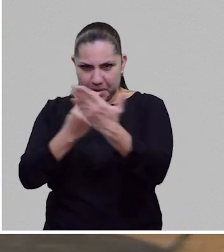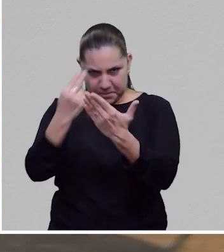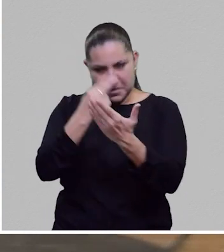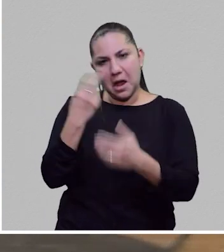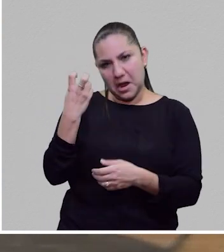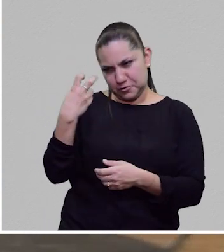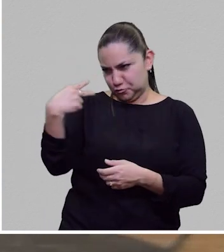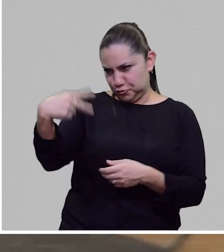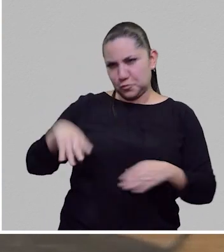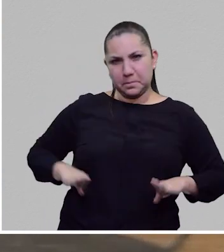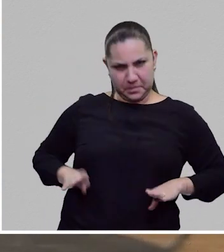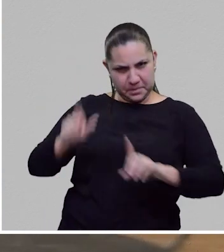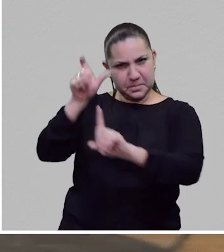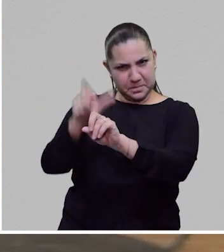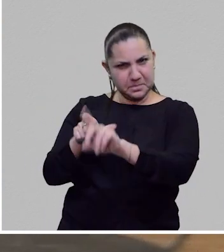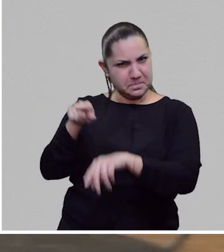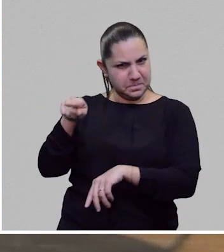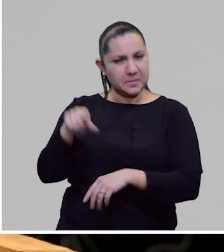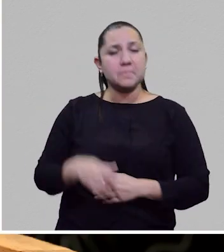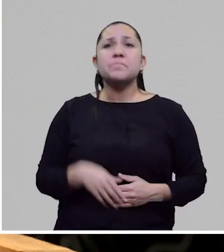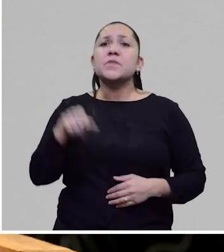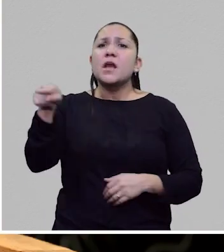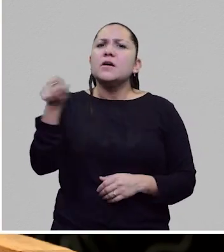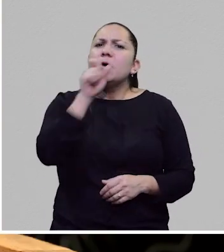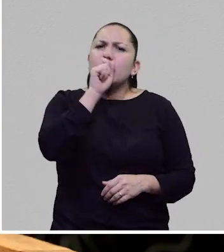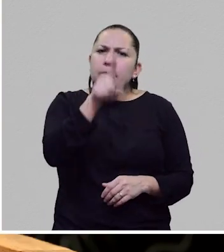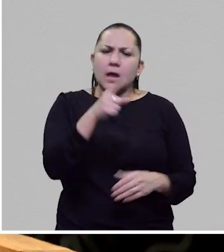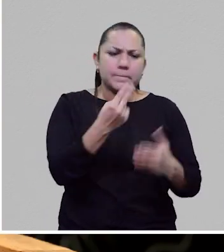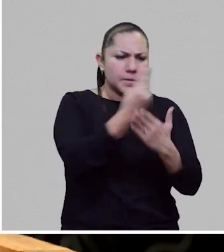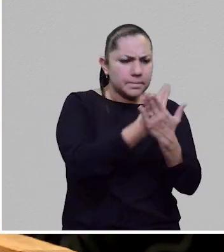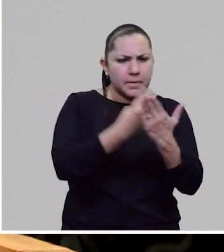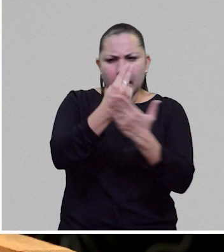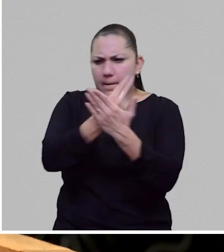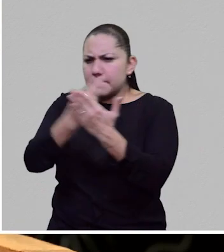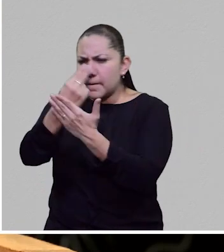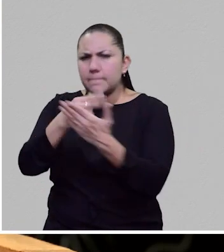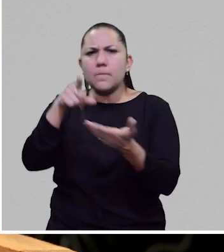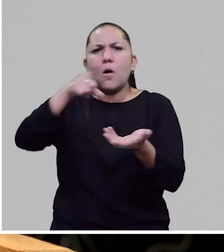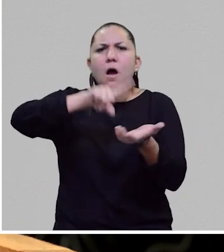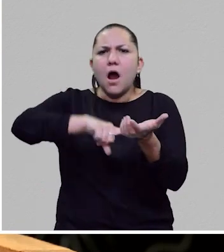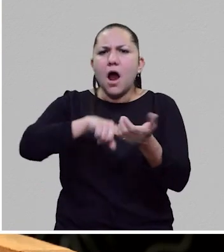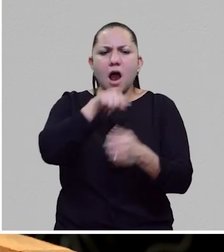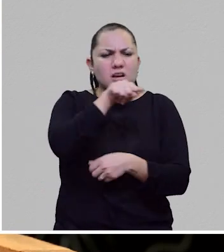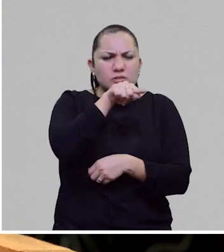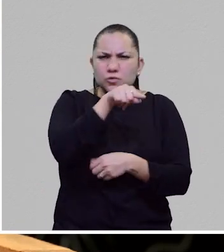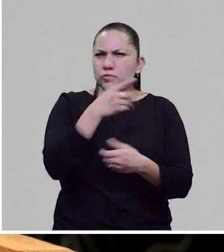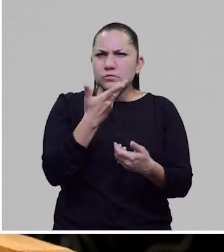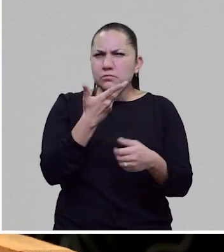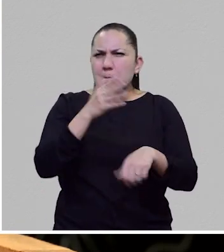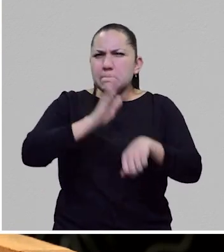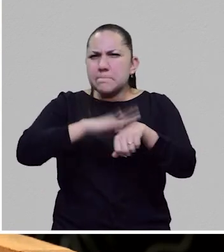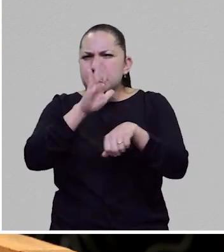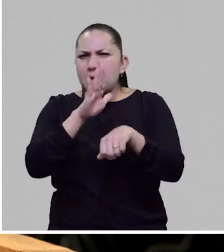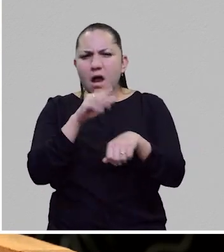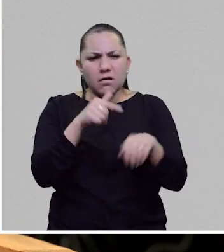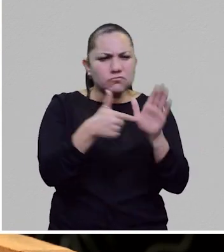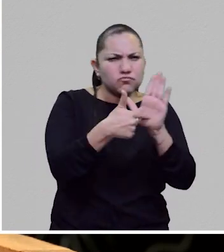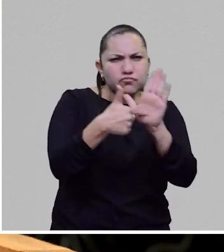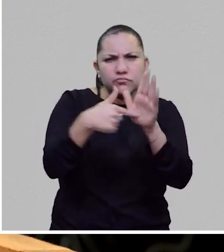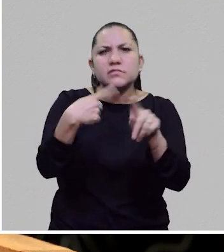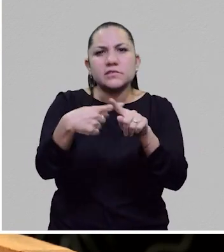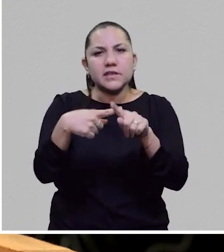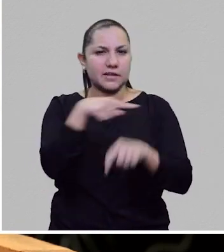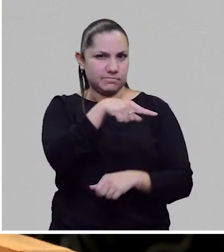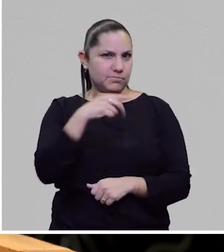y está aquí porque además tiene sus novelas con protagonistas robots, o sea, de verdad que